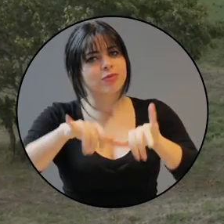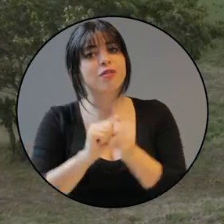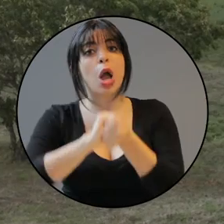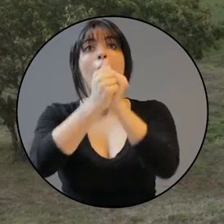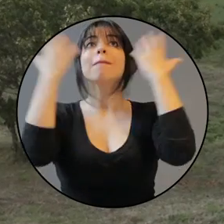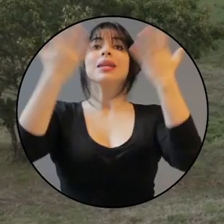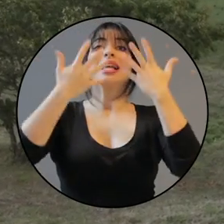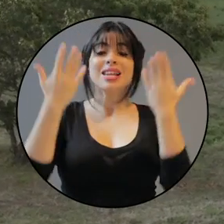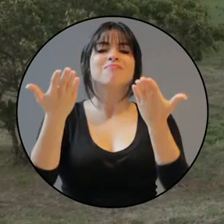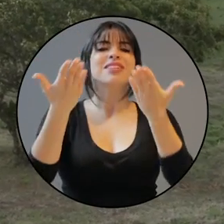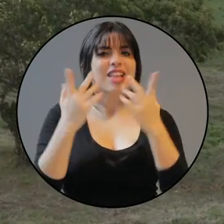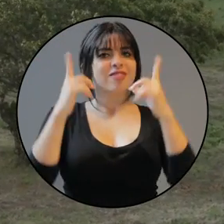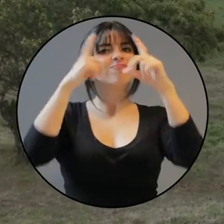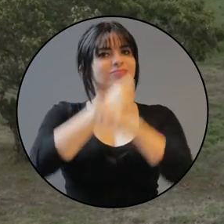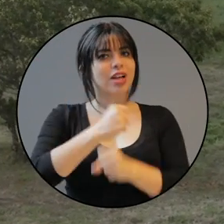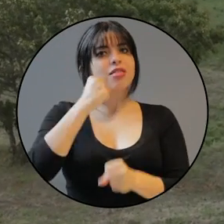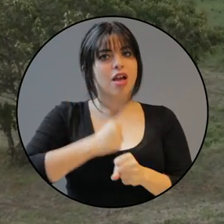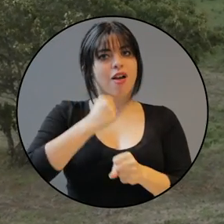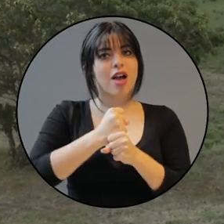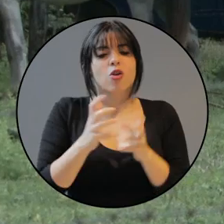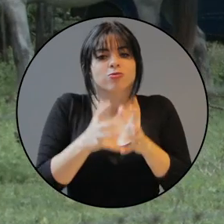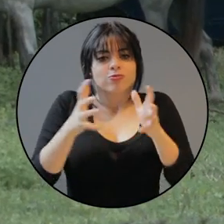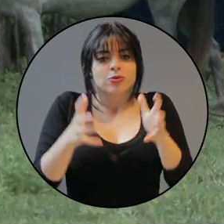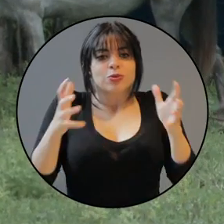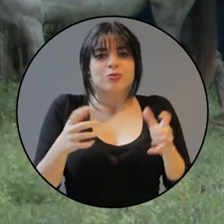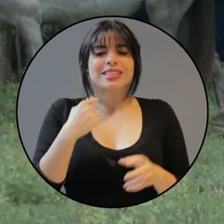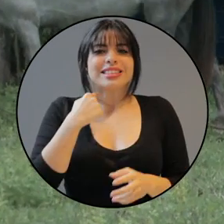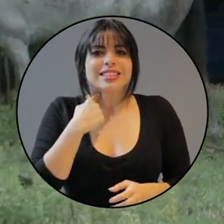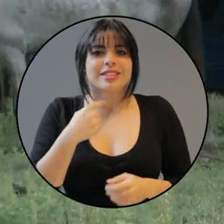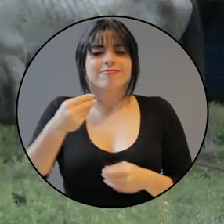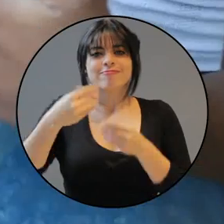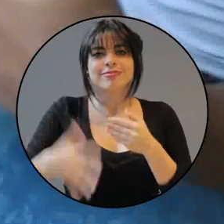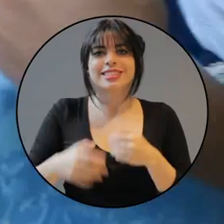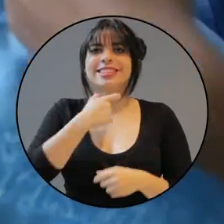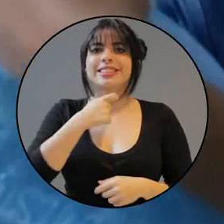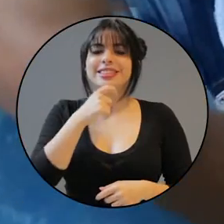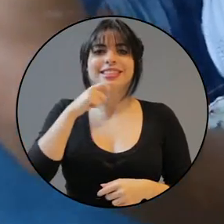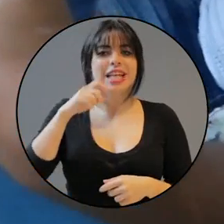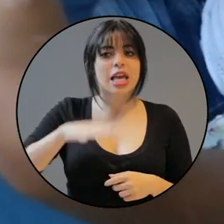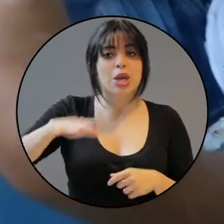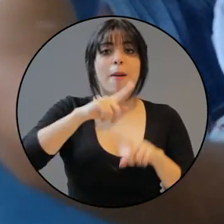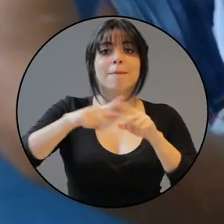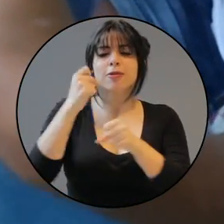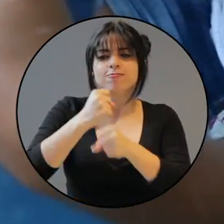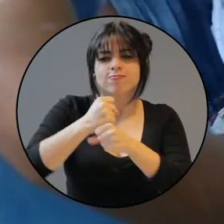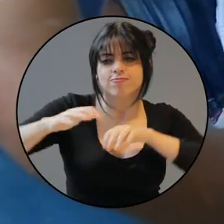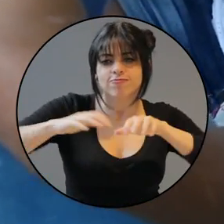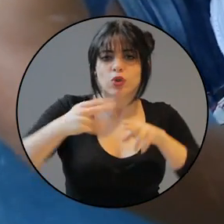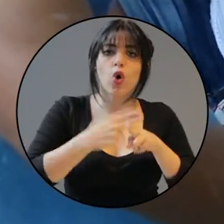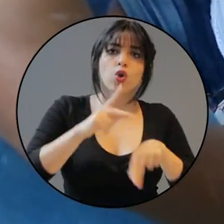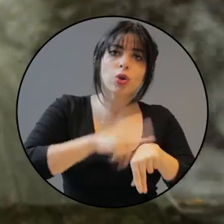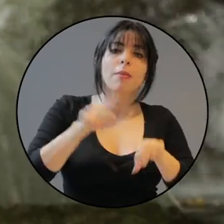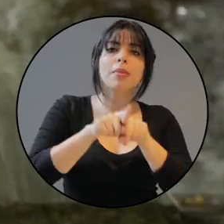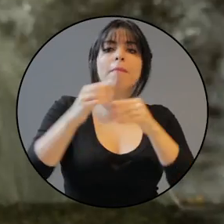El cambio climático complica esta labor de equipo y hace crecer esta costosa sequía, pero estamos trabajando en acciones de corto y